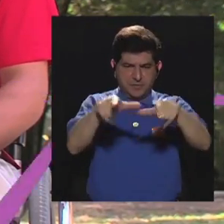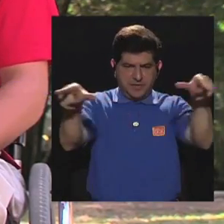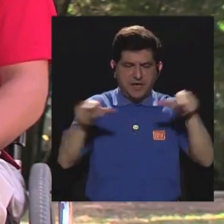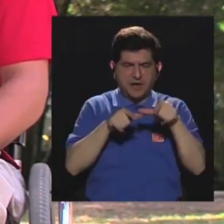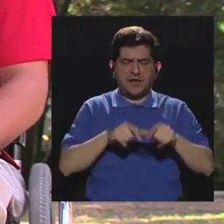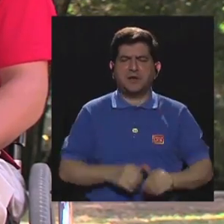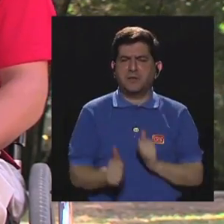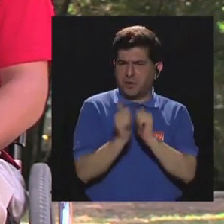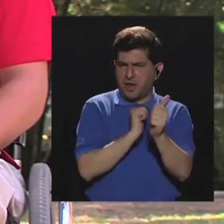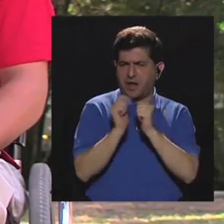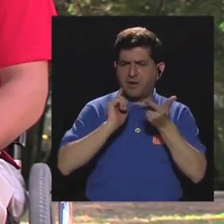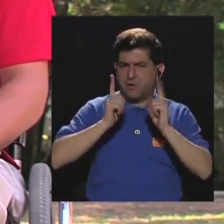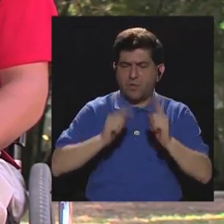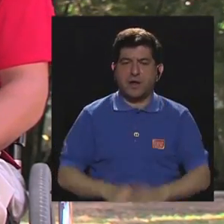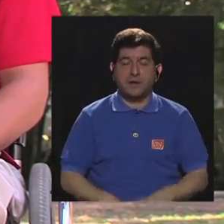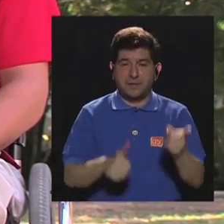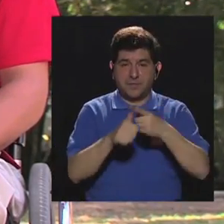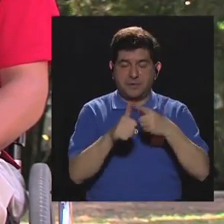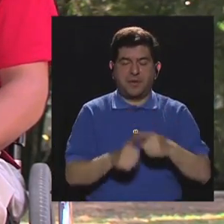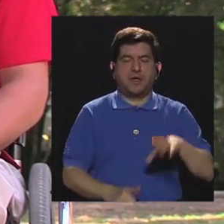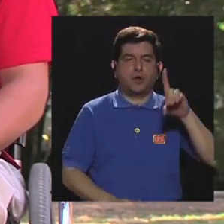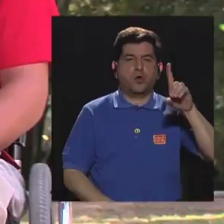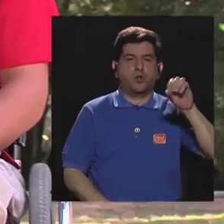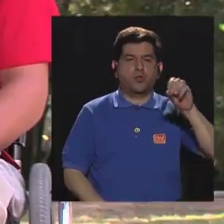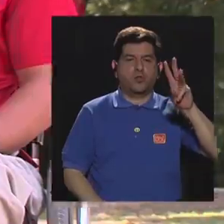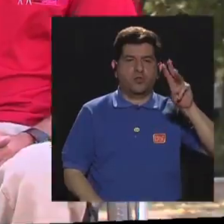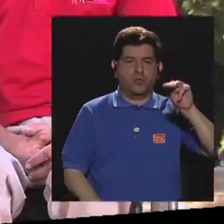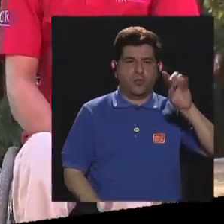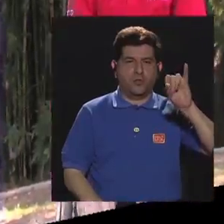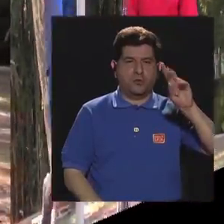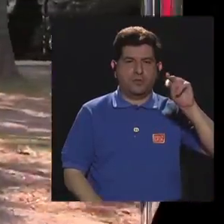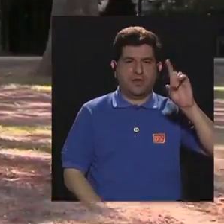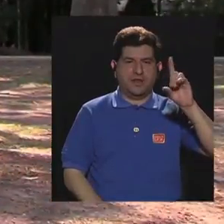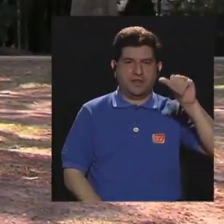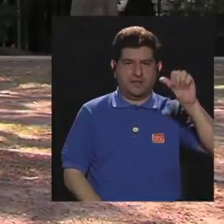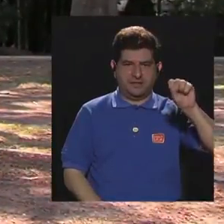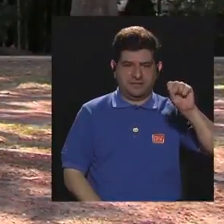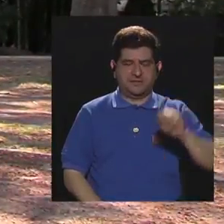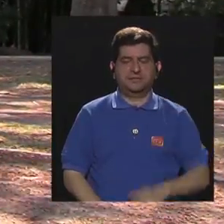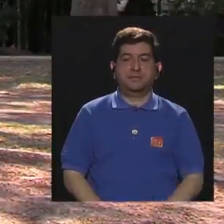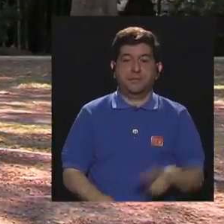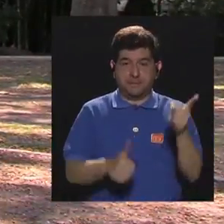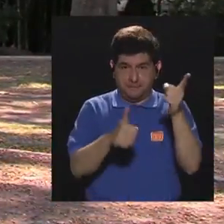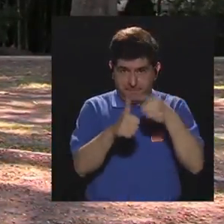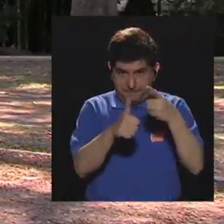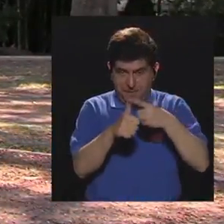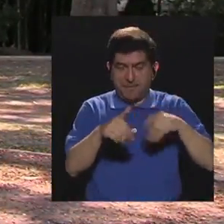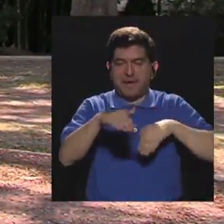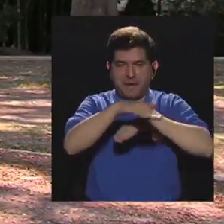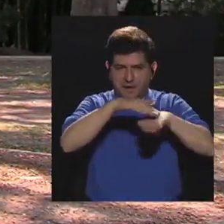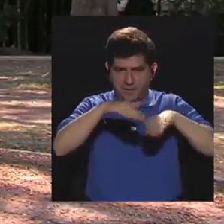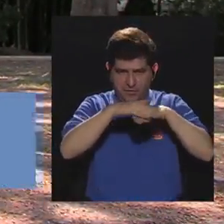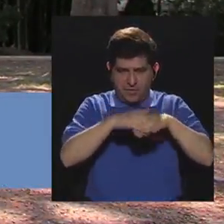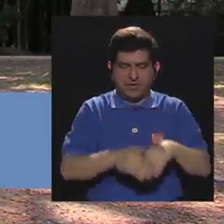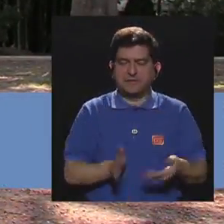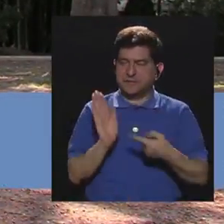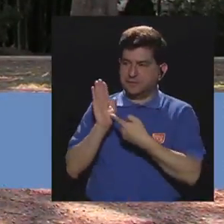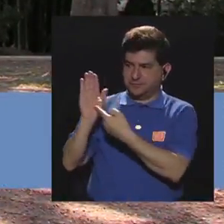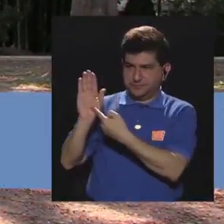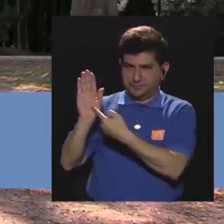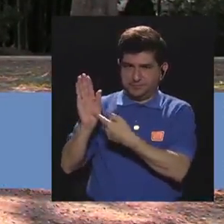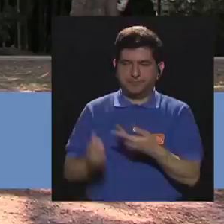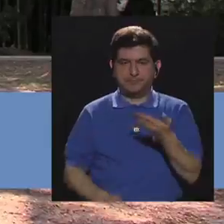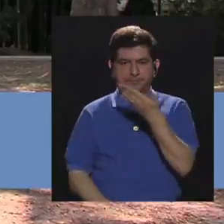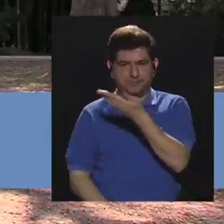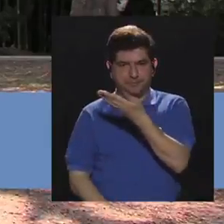esta estación y vamos a empezar con las dominadas. Vamos a empezar con la básica, el ejercicio básico de